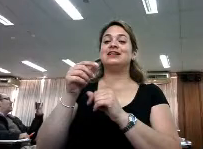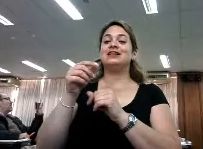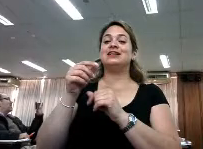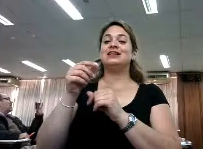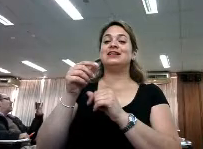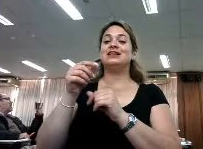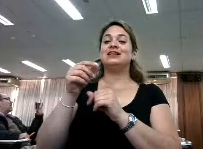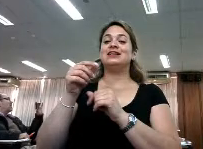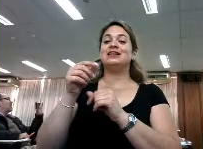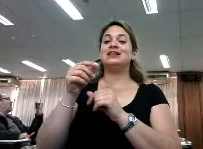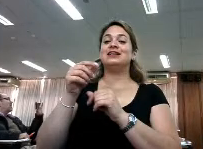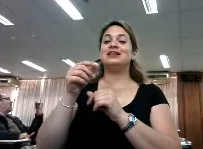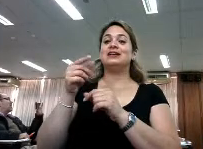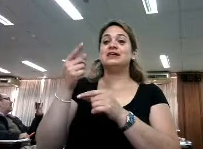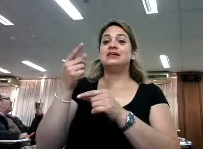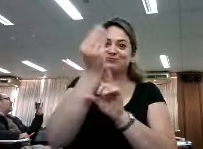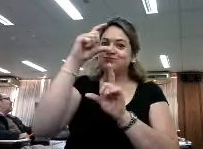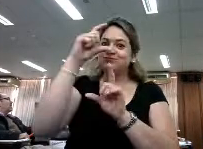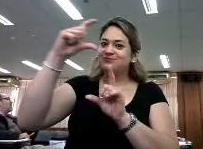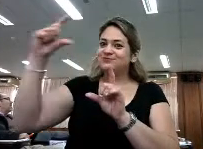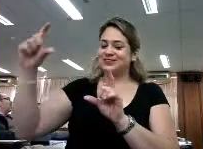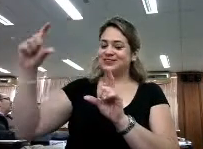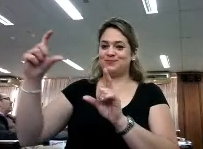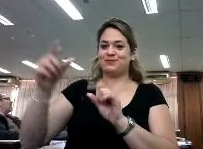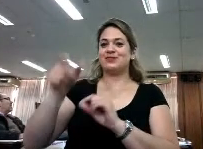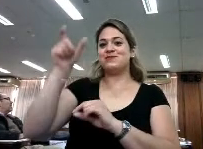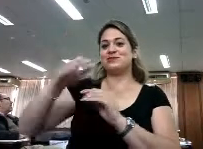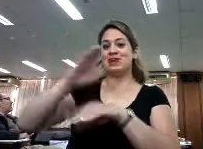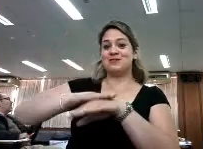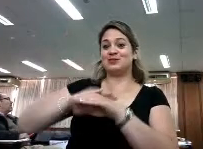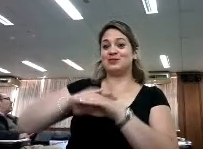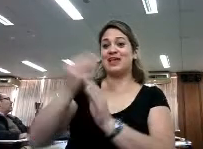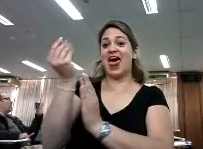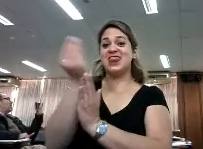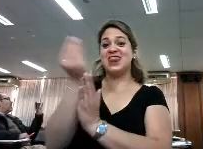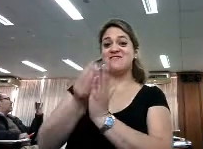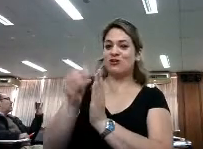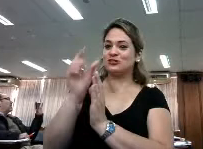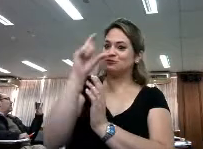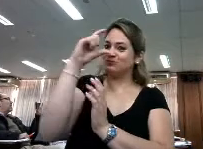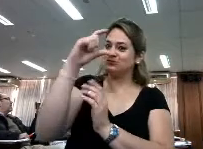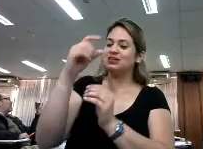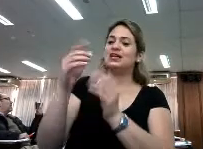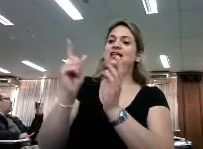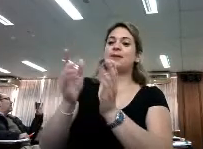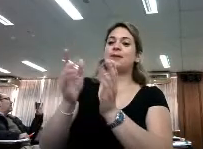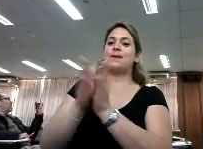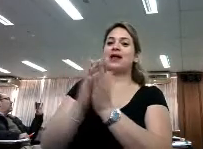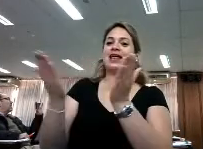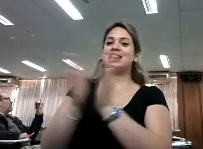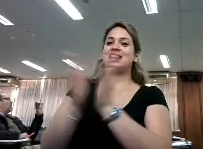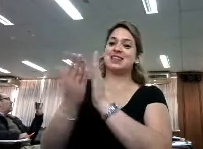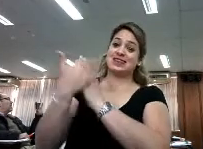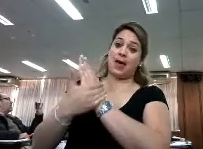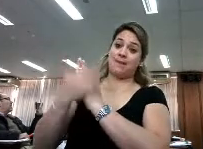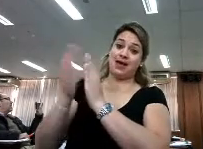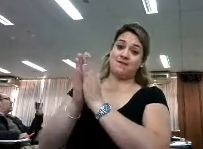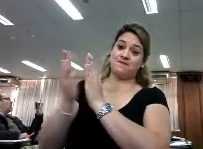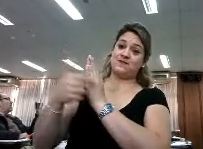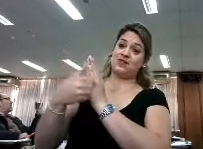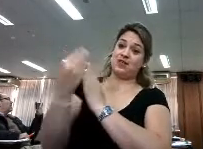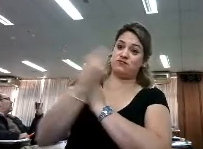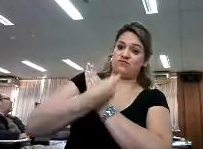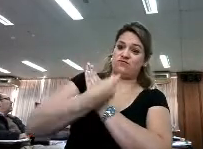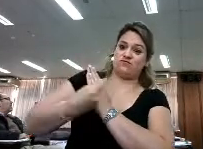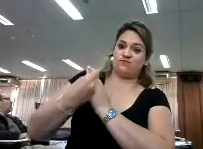Convocamos también a un dibujante para que nos hiciera la tapa del libro, ya que habíamos incorporado